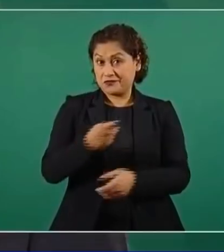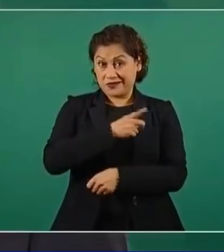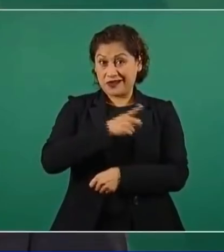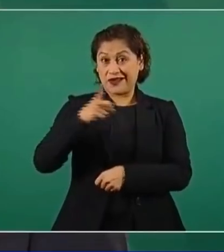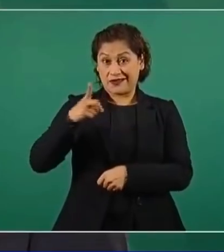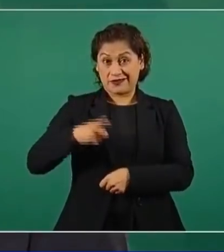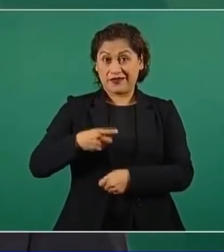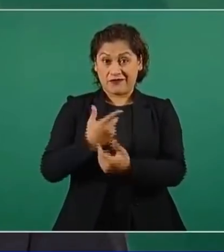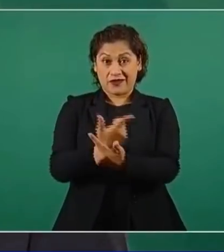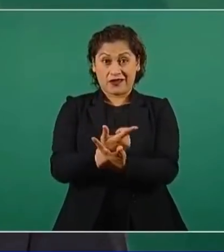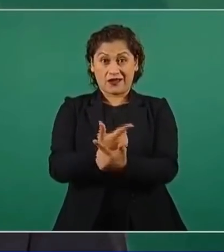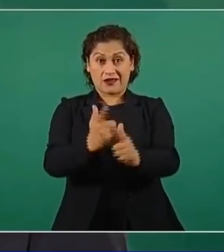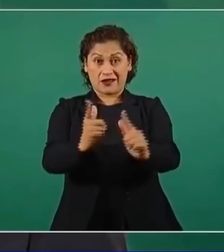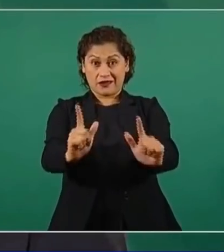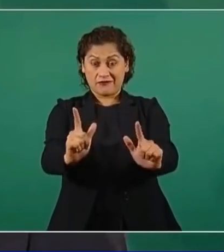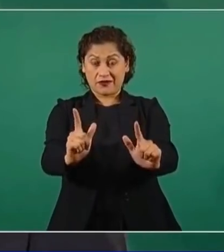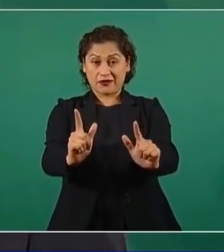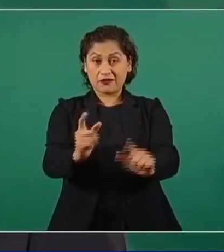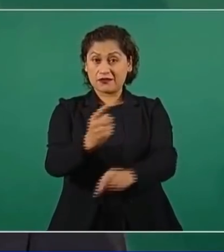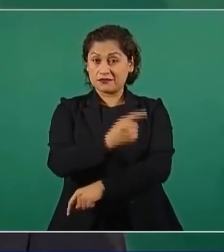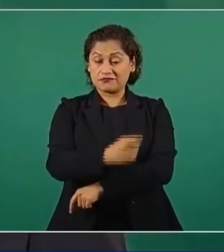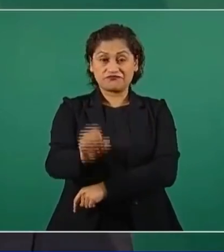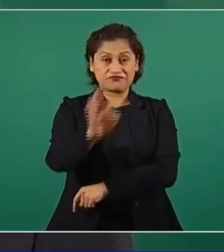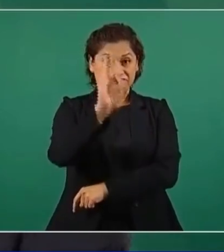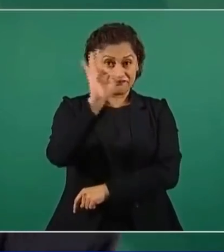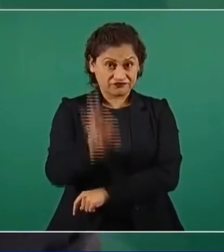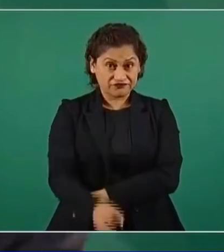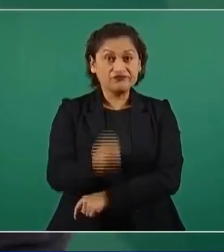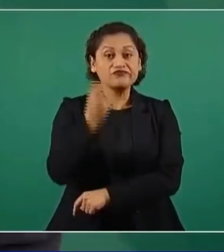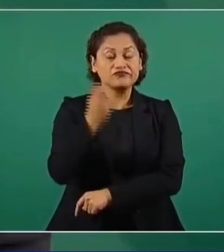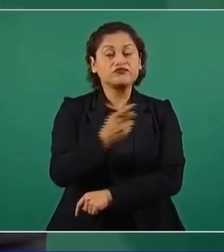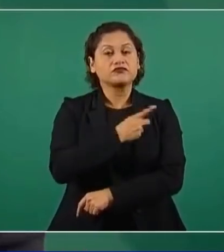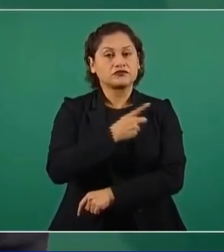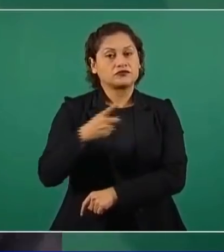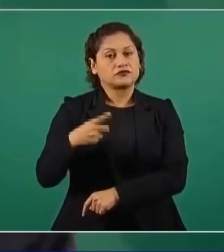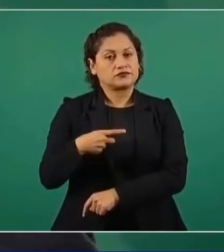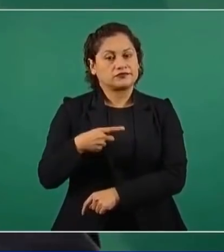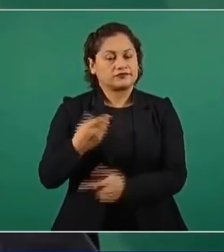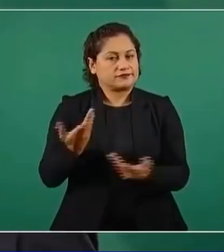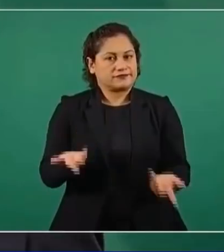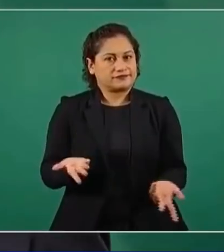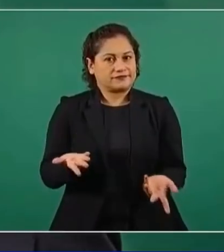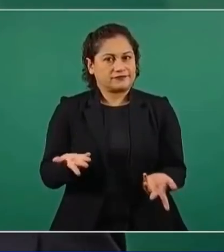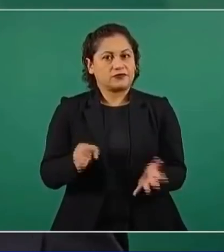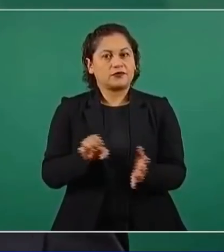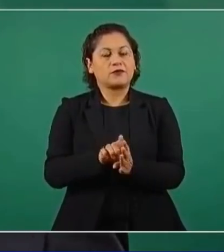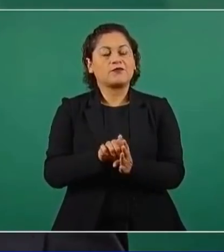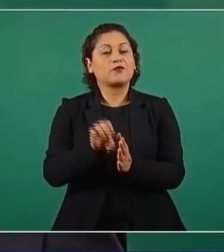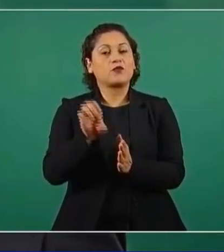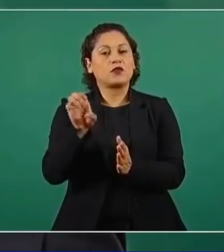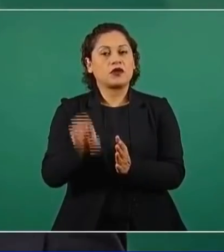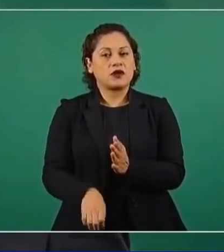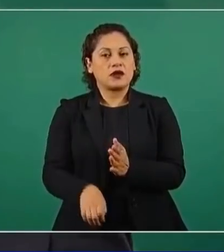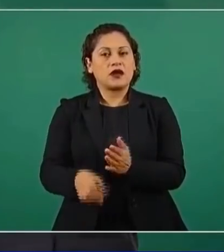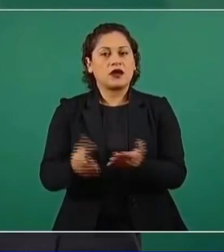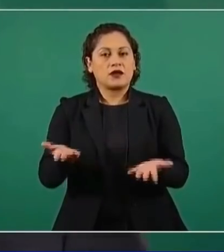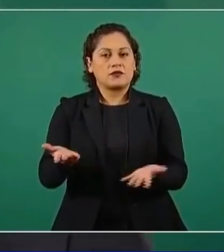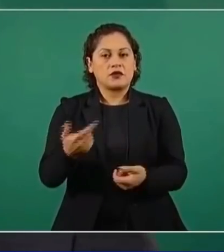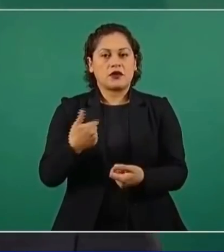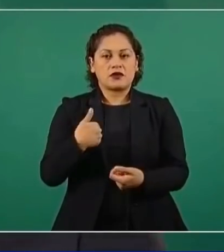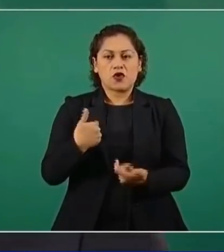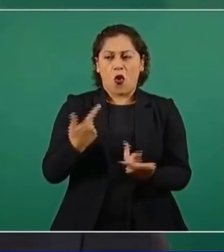no se debe actuar de esa